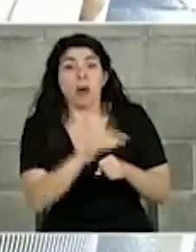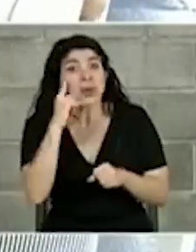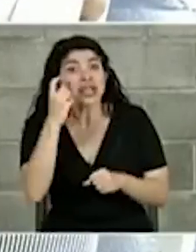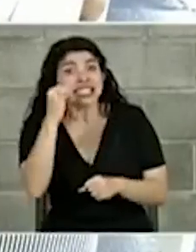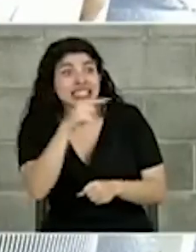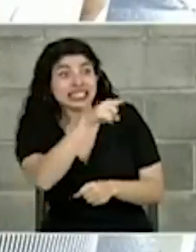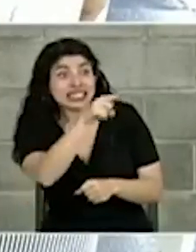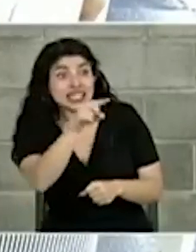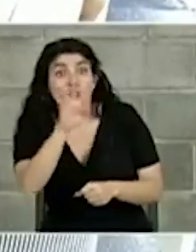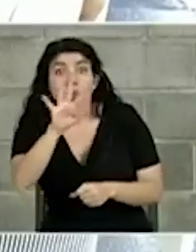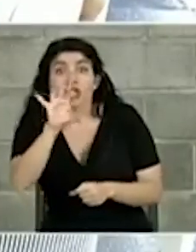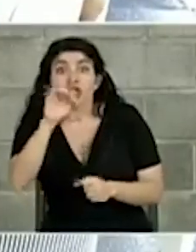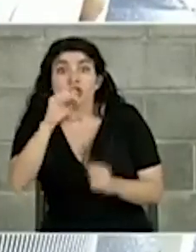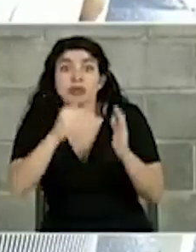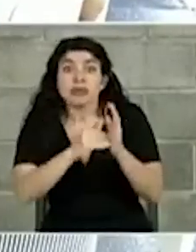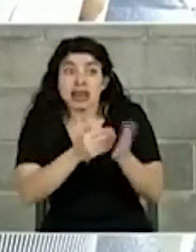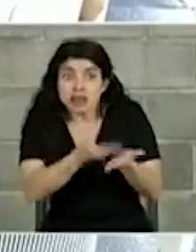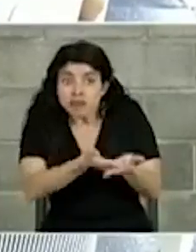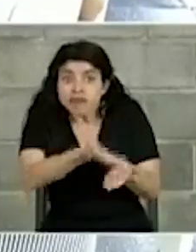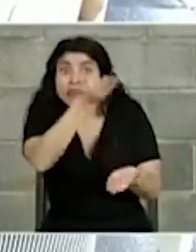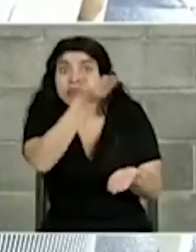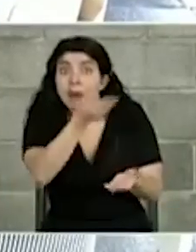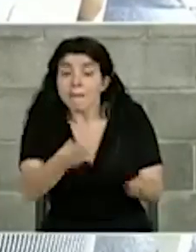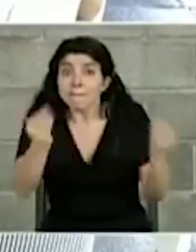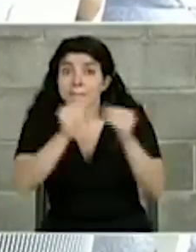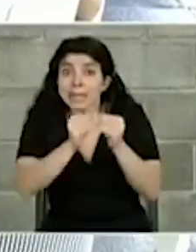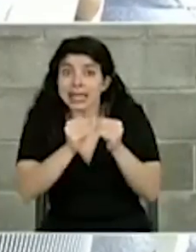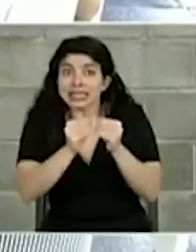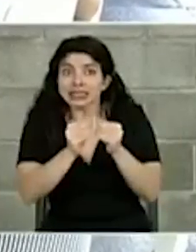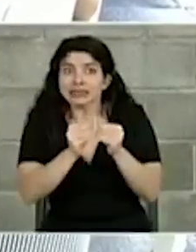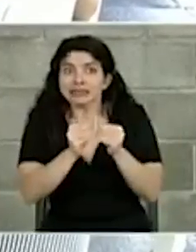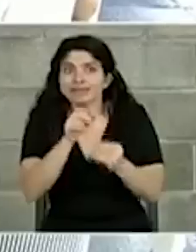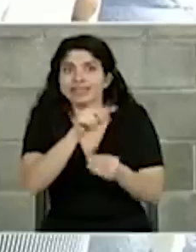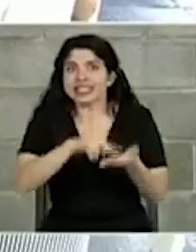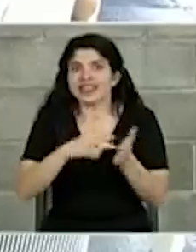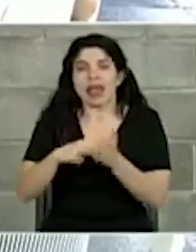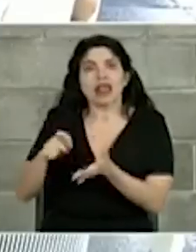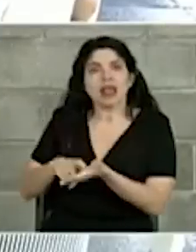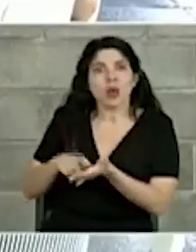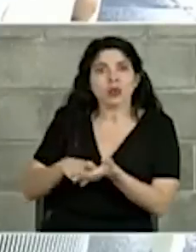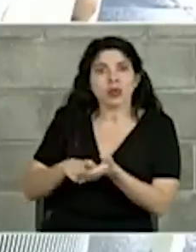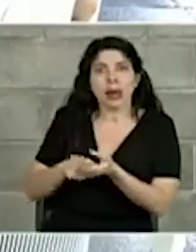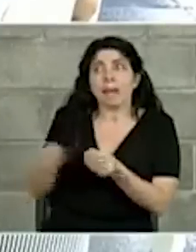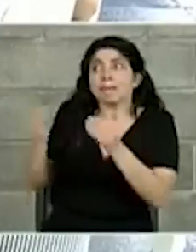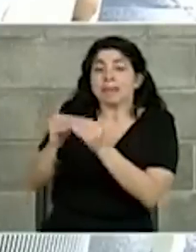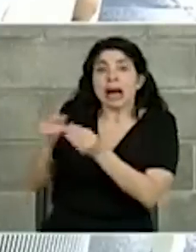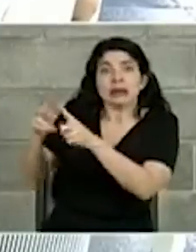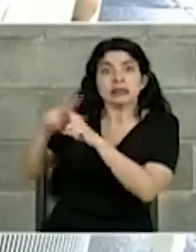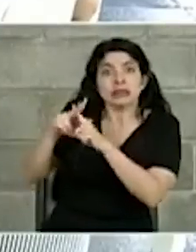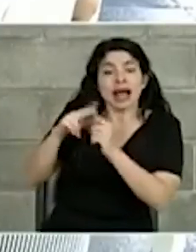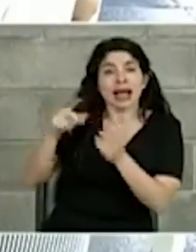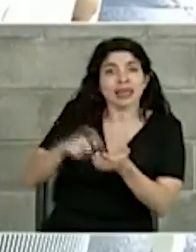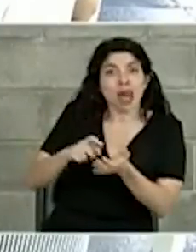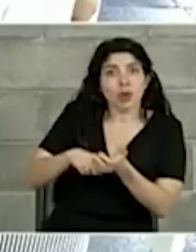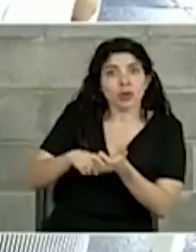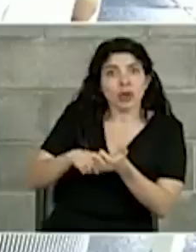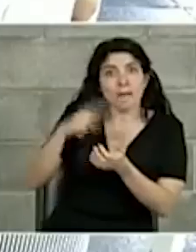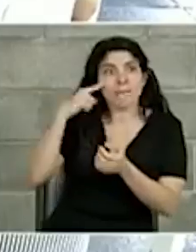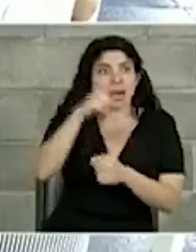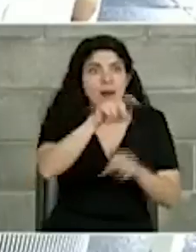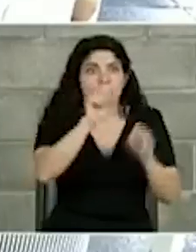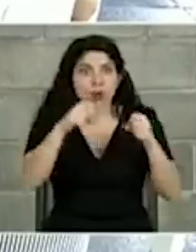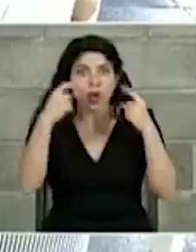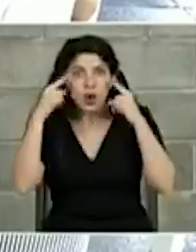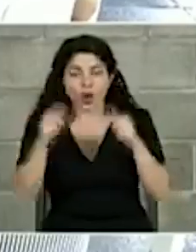se aumenta esos 48 mil sin más eso es deuda tenemos que endeudarnos más para cumplir eso